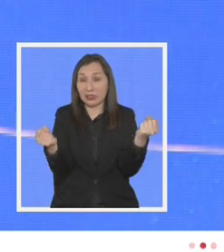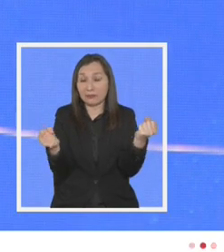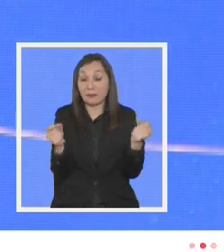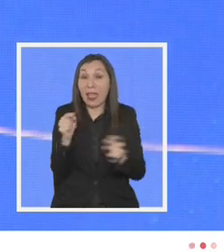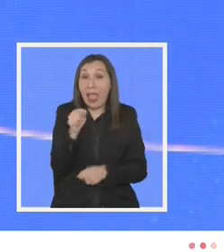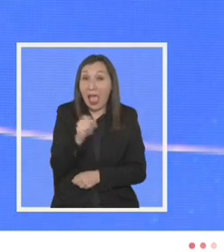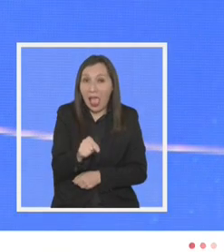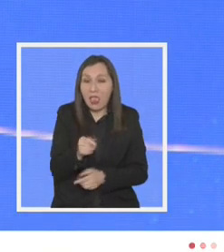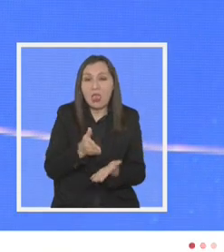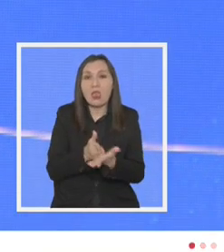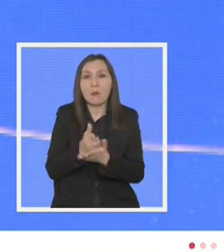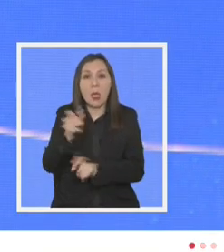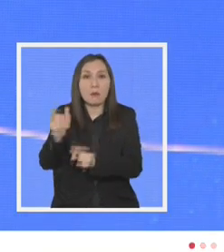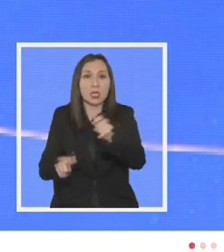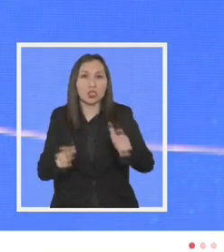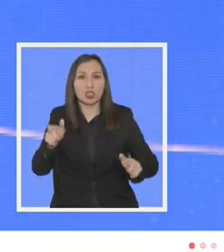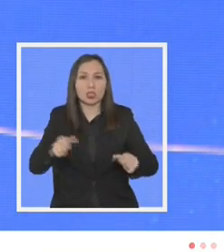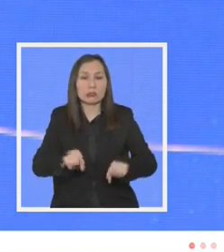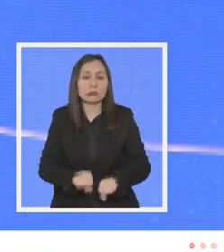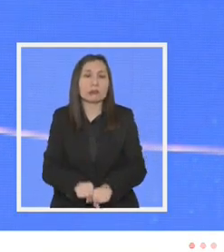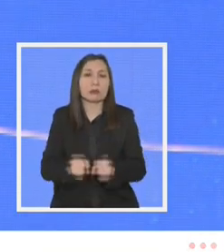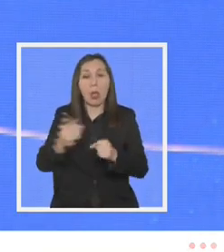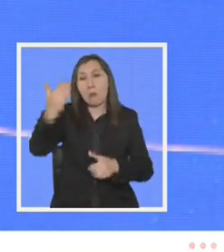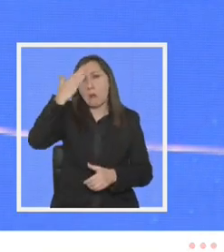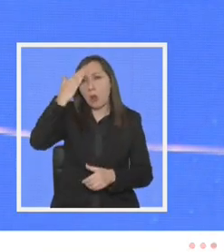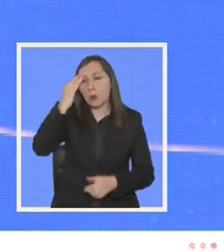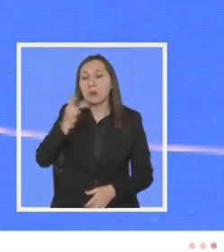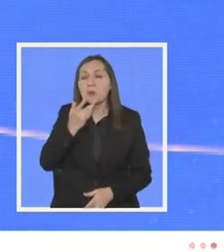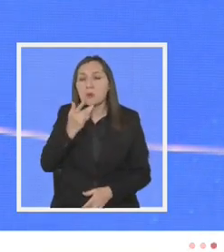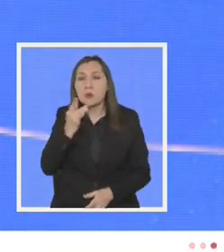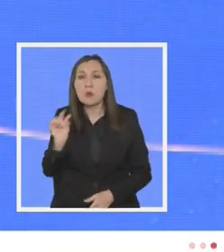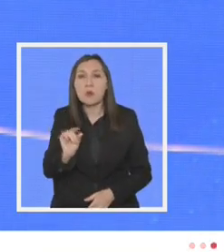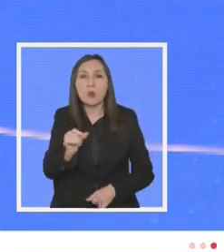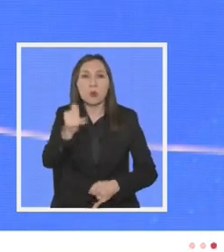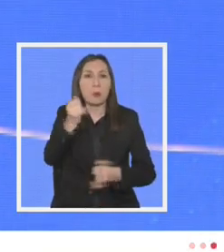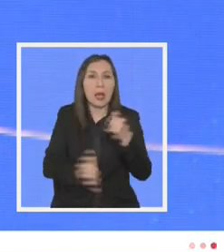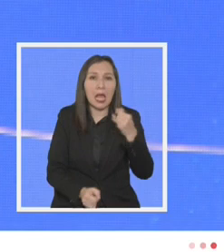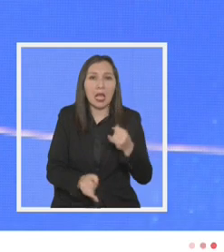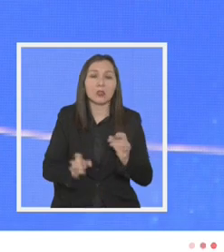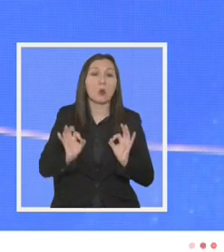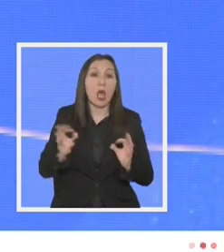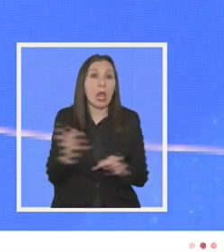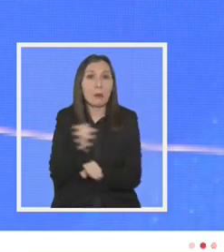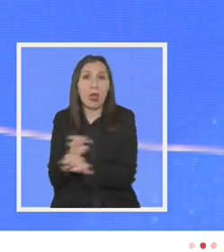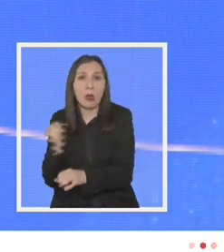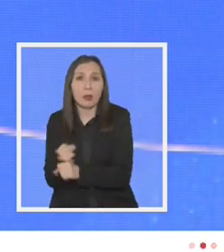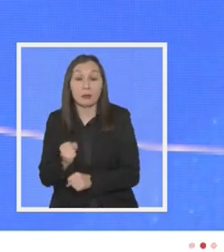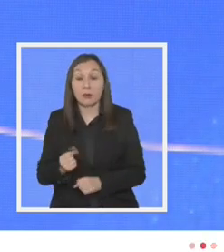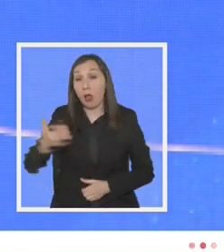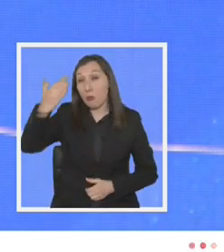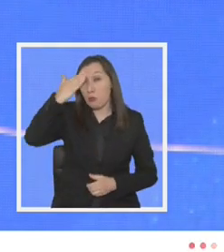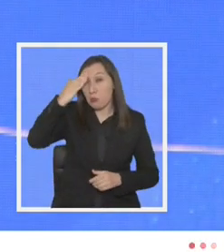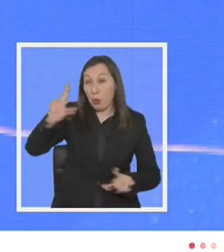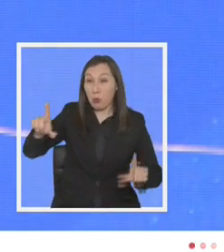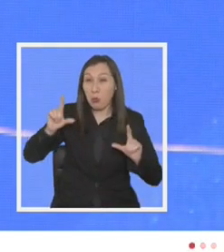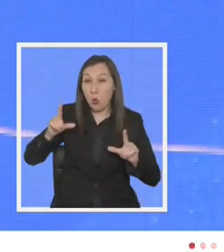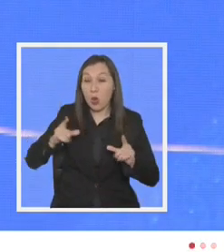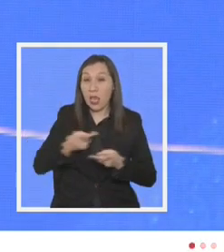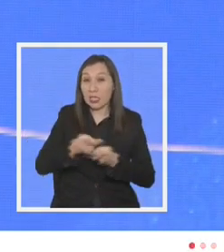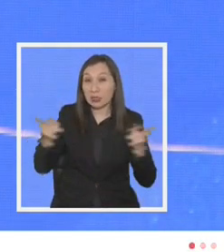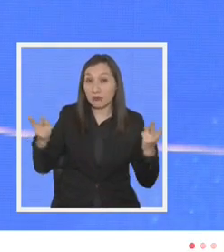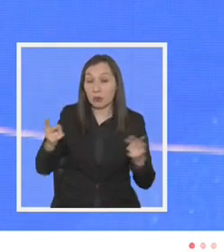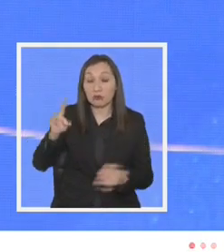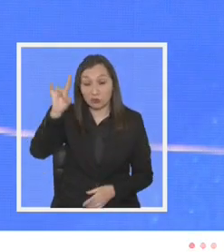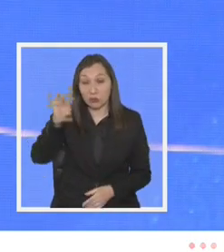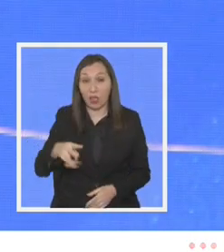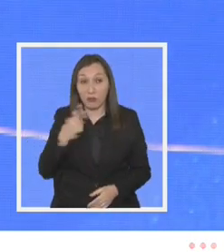surgen la fractura social o los populismos cortoplacistas y efectistas y el populismo bien lo sabemos es cosa